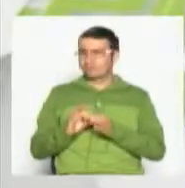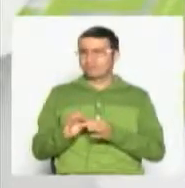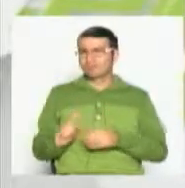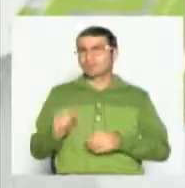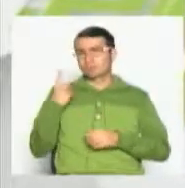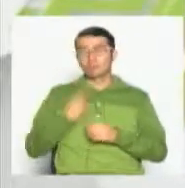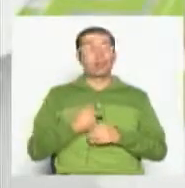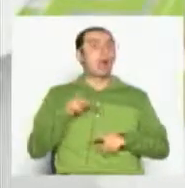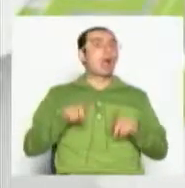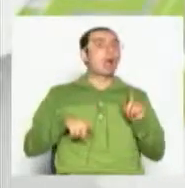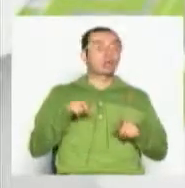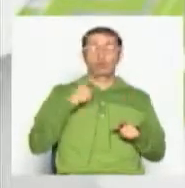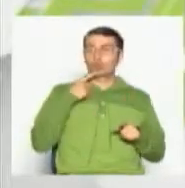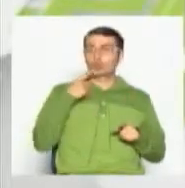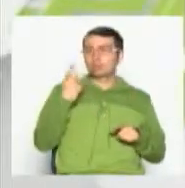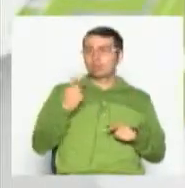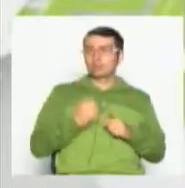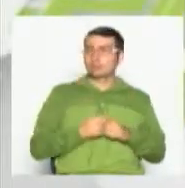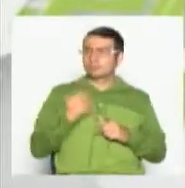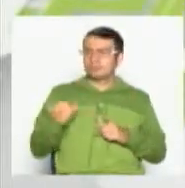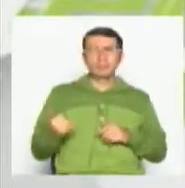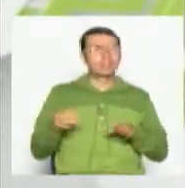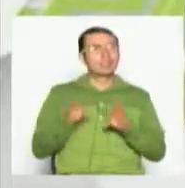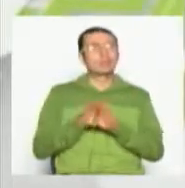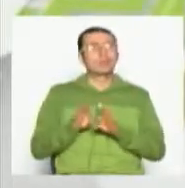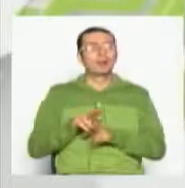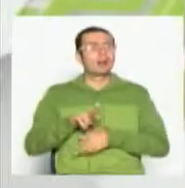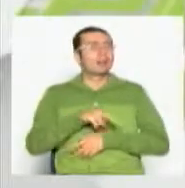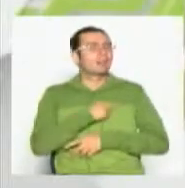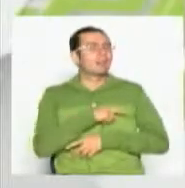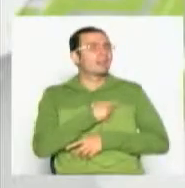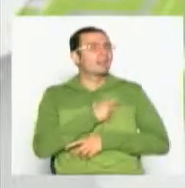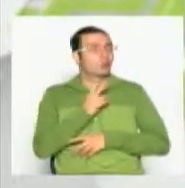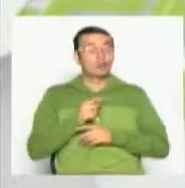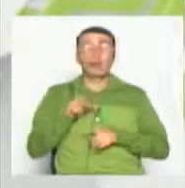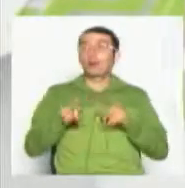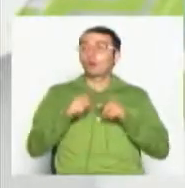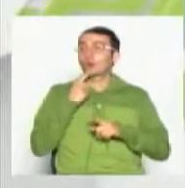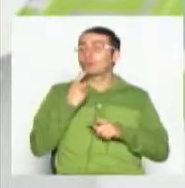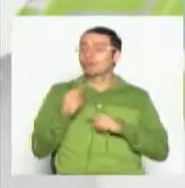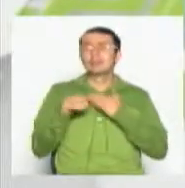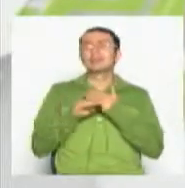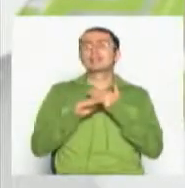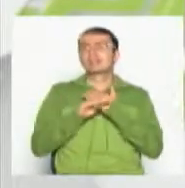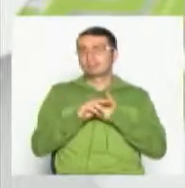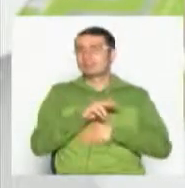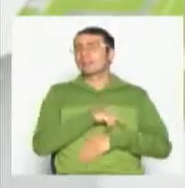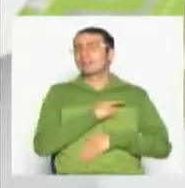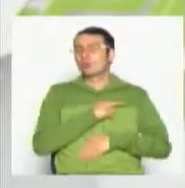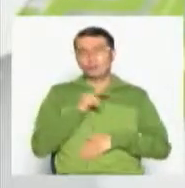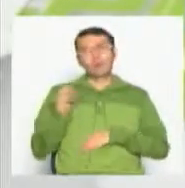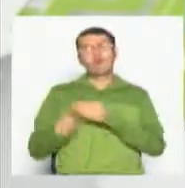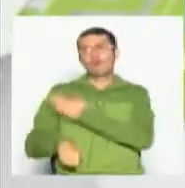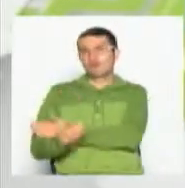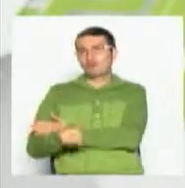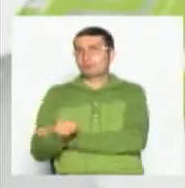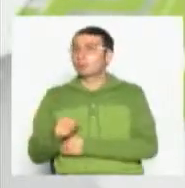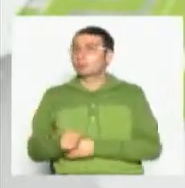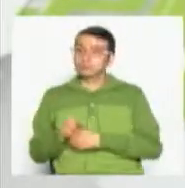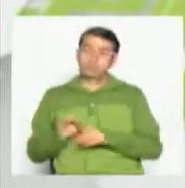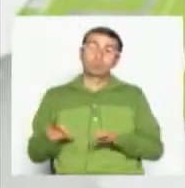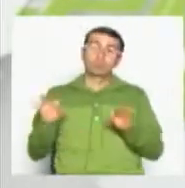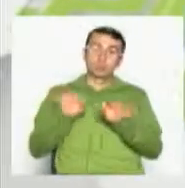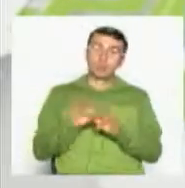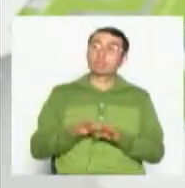Dicen algunos, Jimena y televidentes, que es casi una religión, ¿cierto? Entonces es muy importante porque pues nos hemos dado